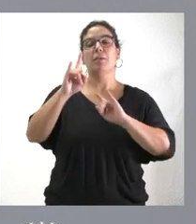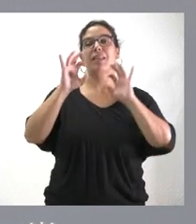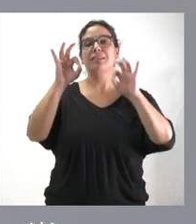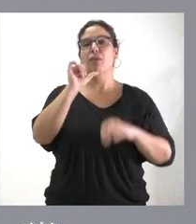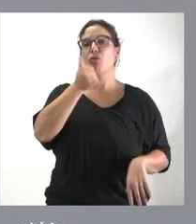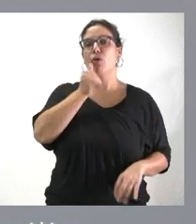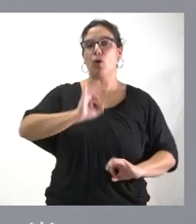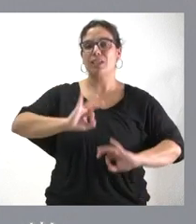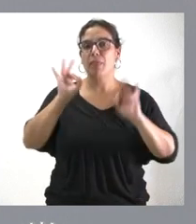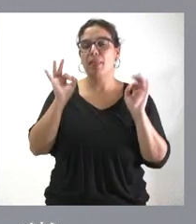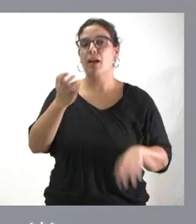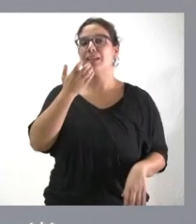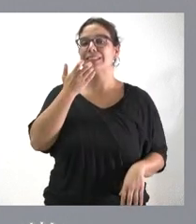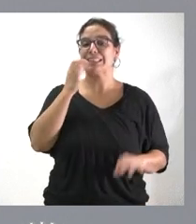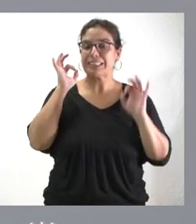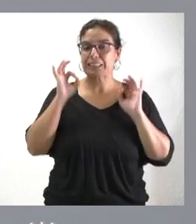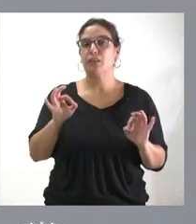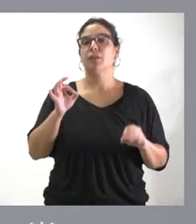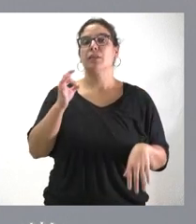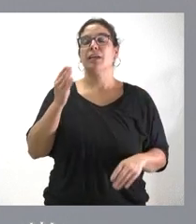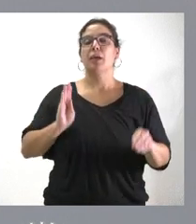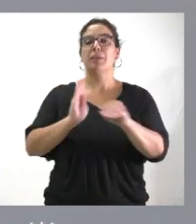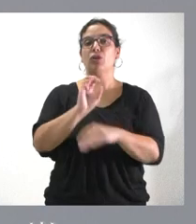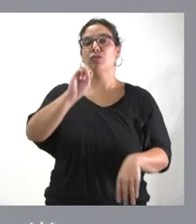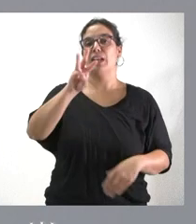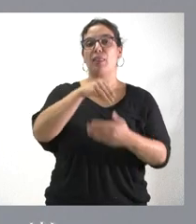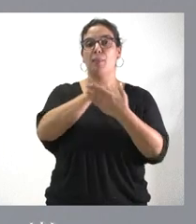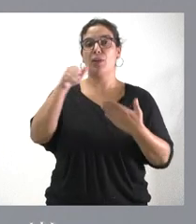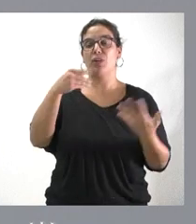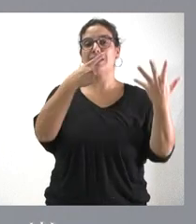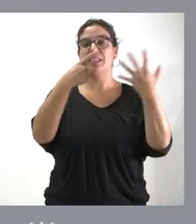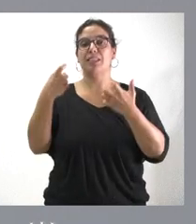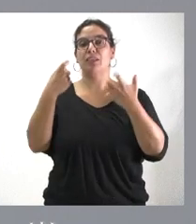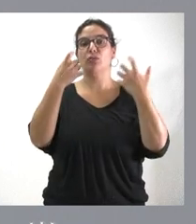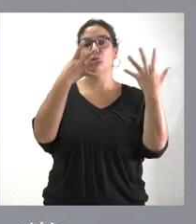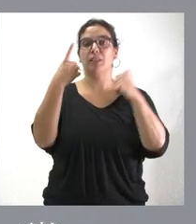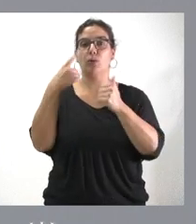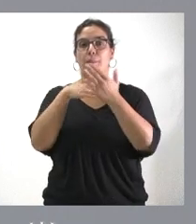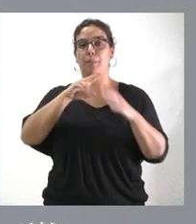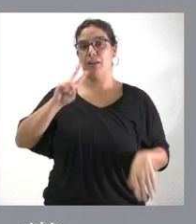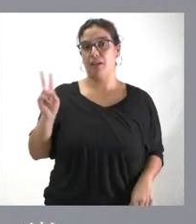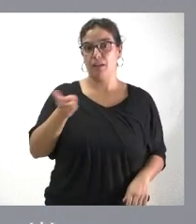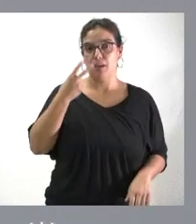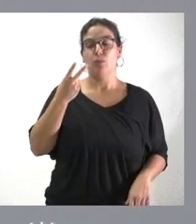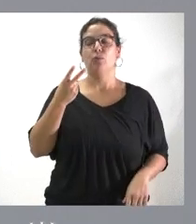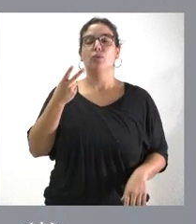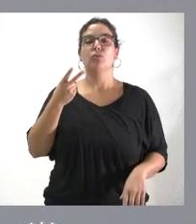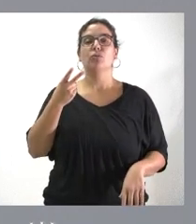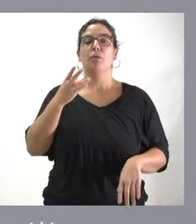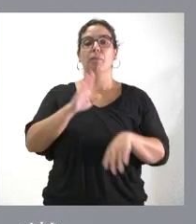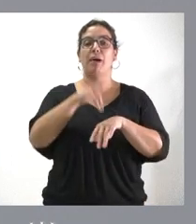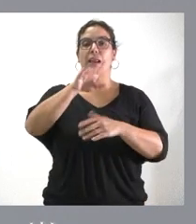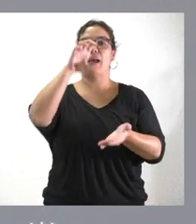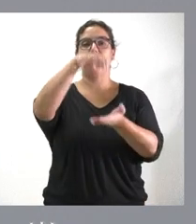especiales. En concreto, el importe de la inversión es de 13.691.000 euros para este centro